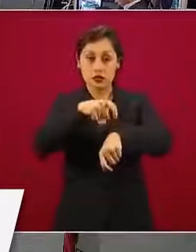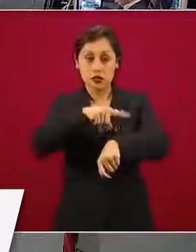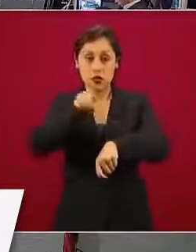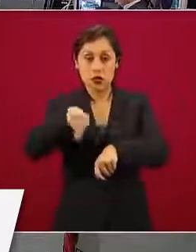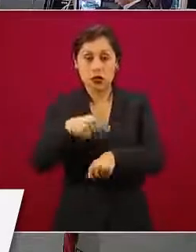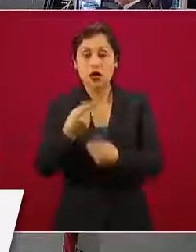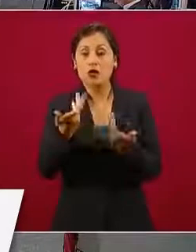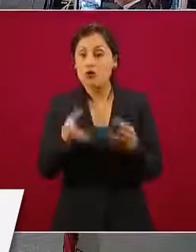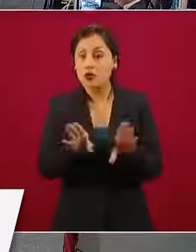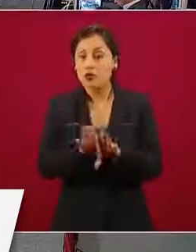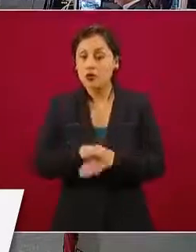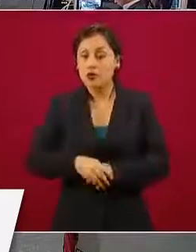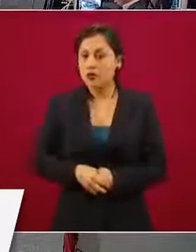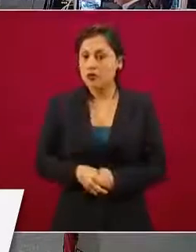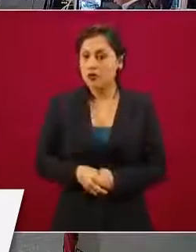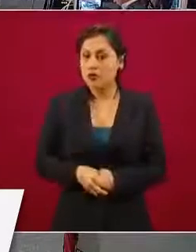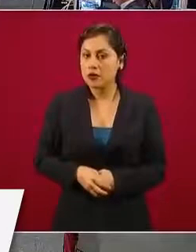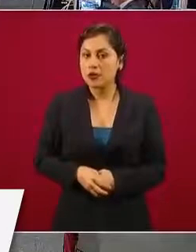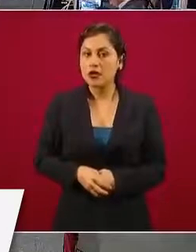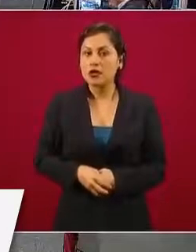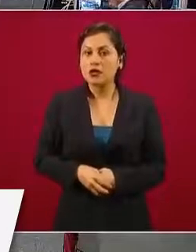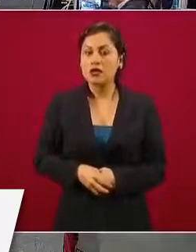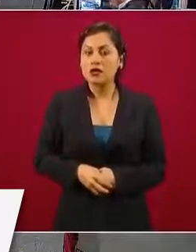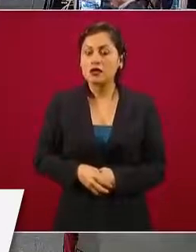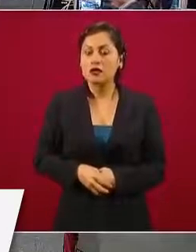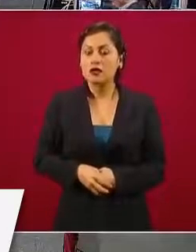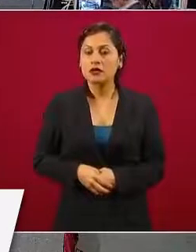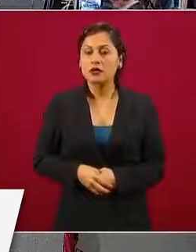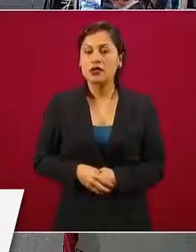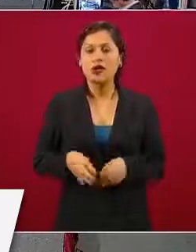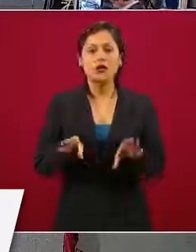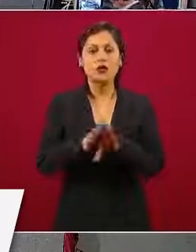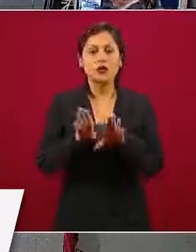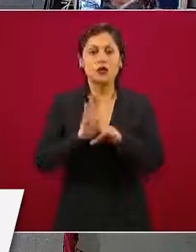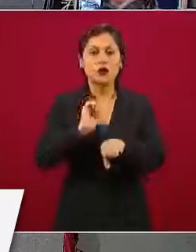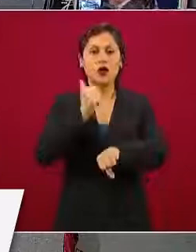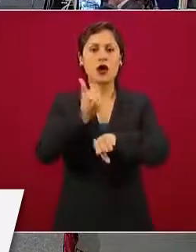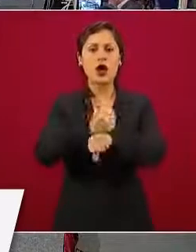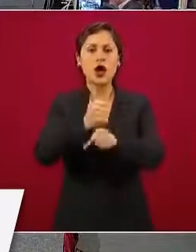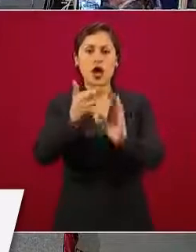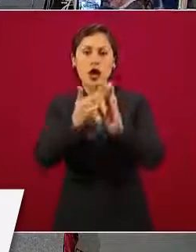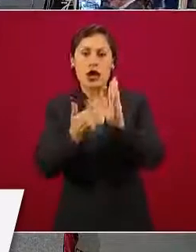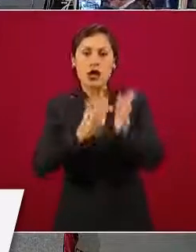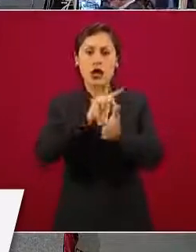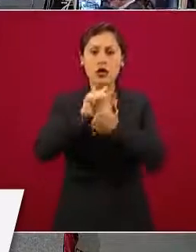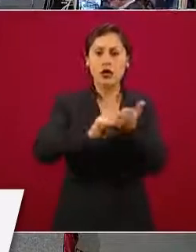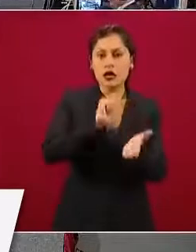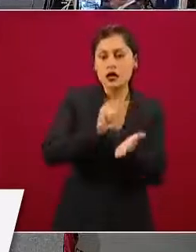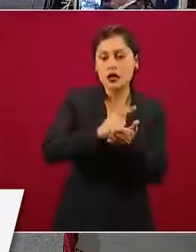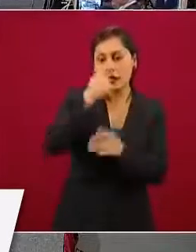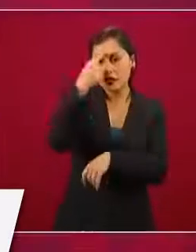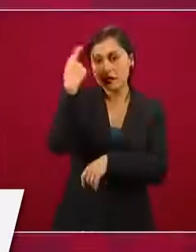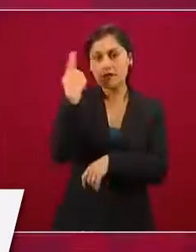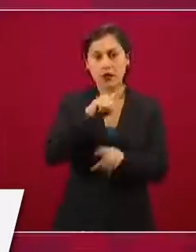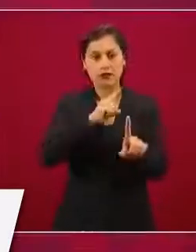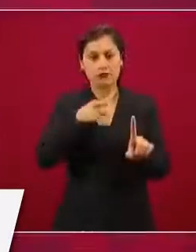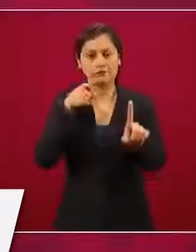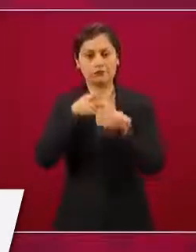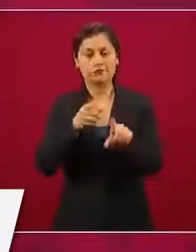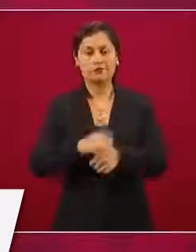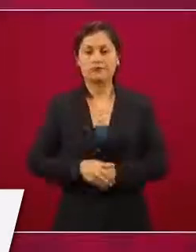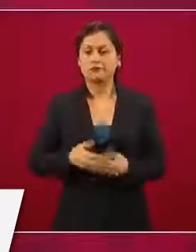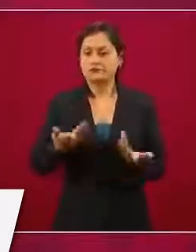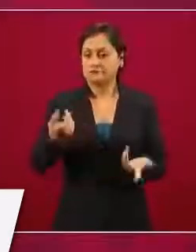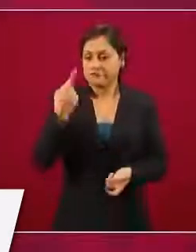propicios para la aplicación de este tipo de normatividades o reglamentos? Bueno, en general todos aquellos que no